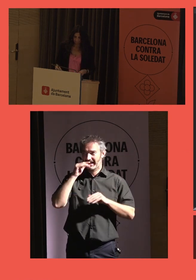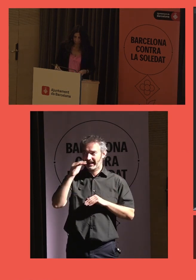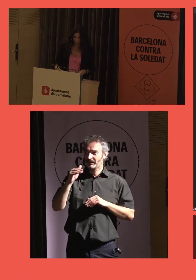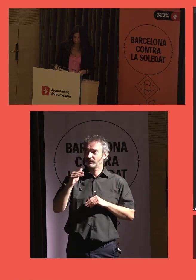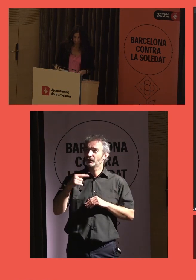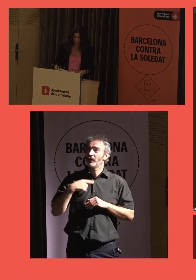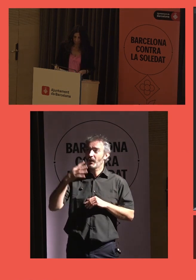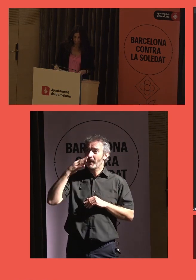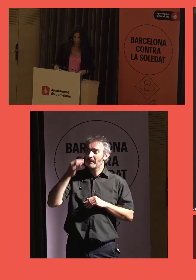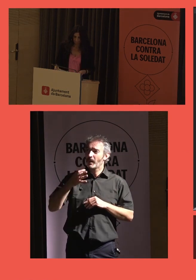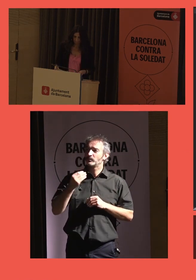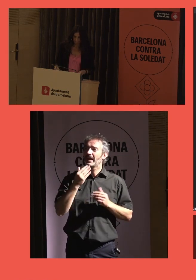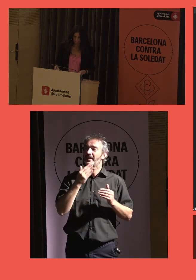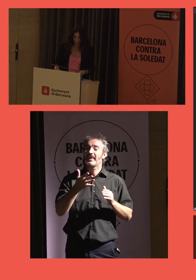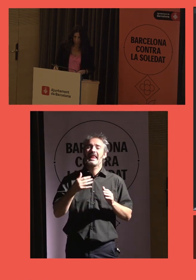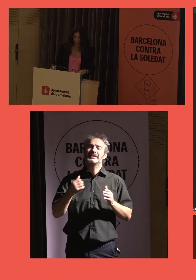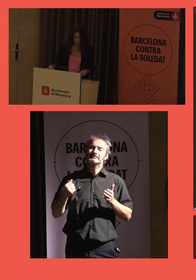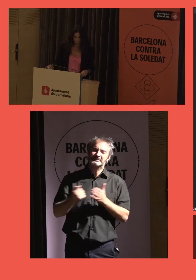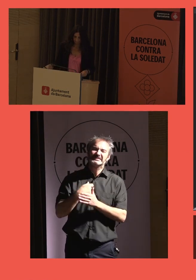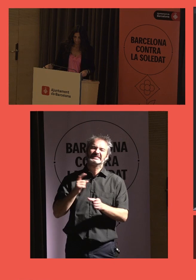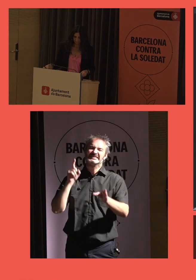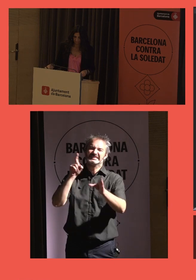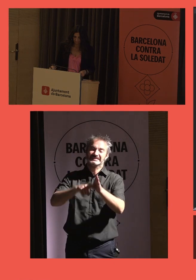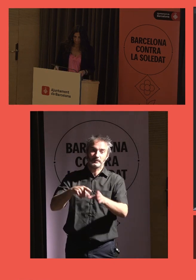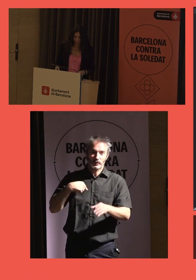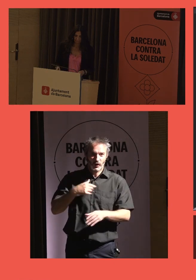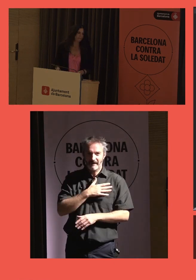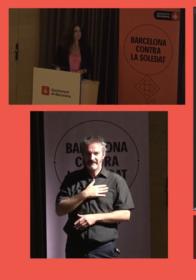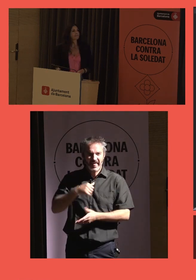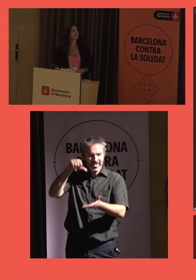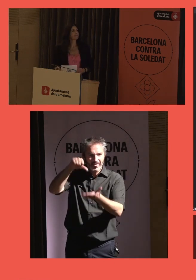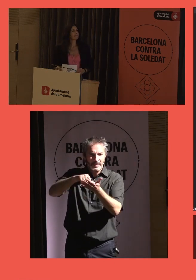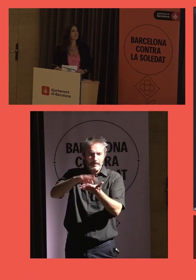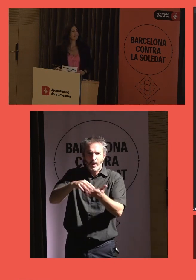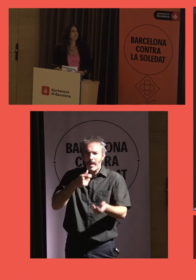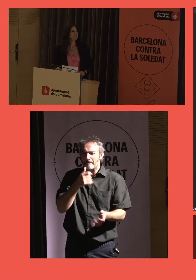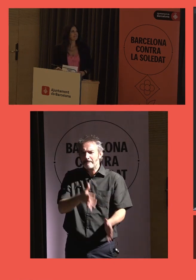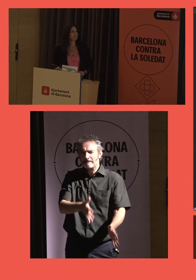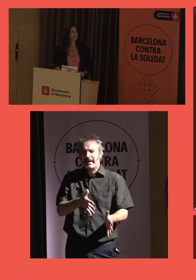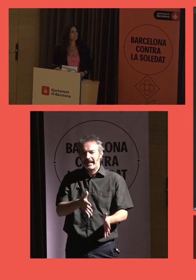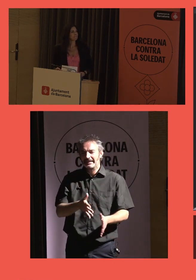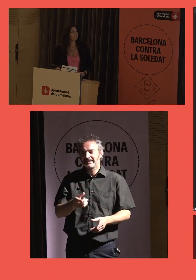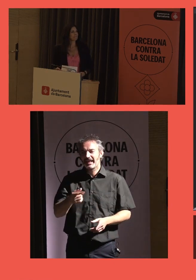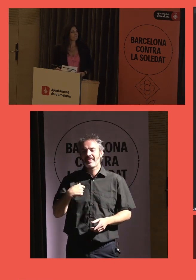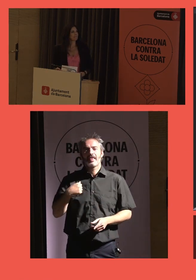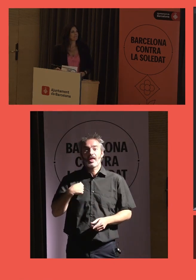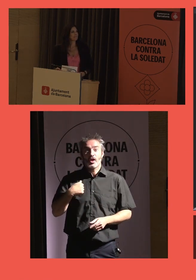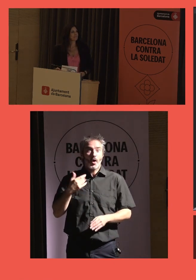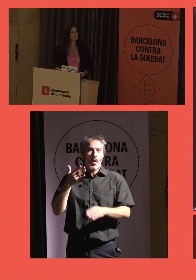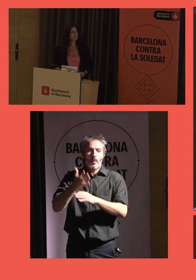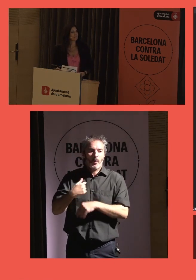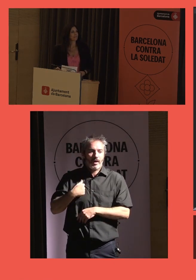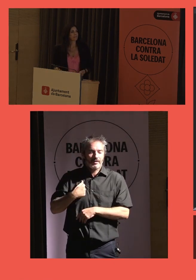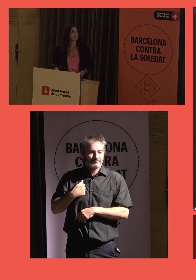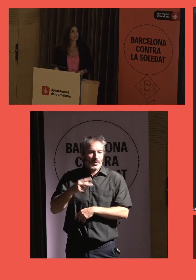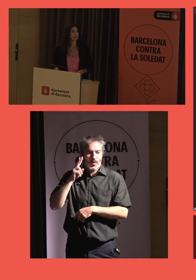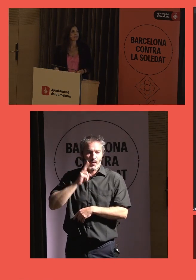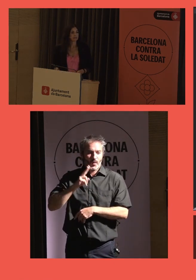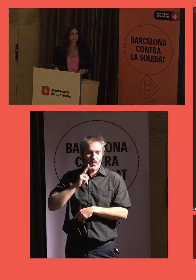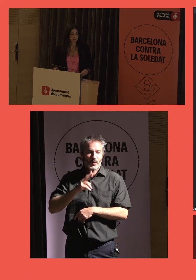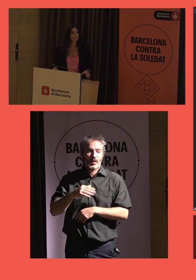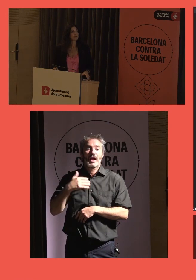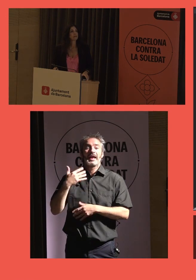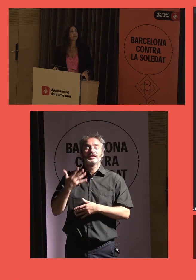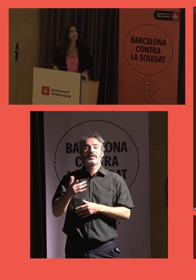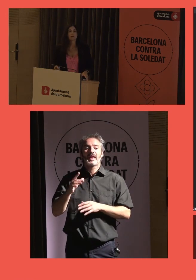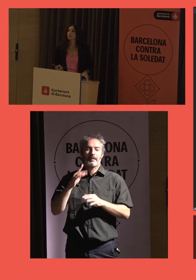La verdad es que me da muchísima rabia no poder estar ahí con vosotros porque me encanta vuestra ciudad. barcelona para mí es un lujo cada vez que voy, ¿eh? Así que